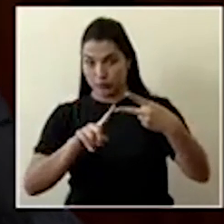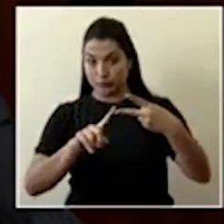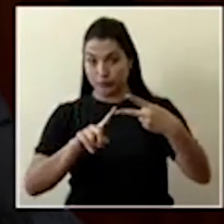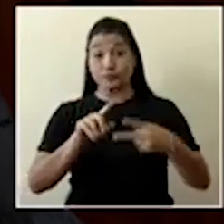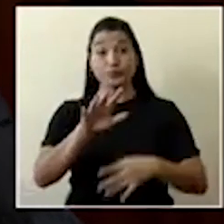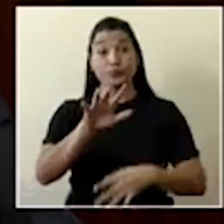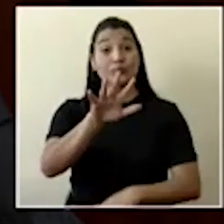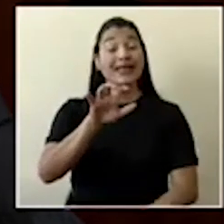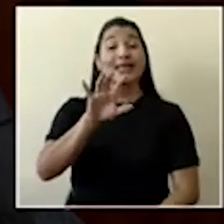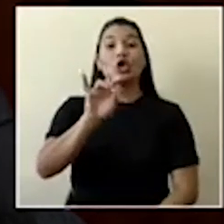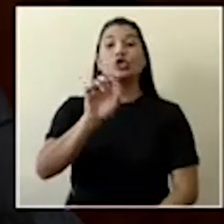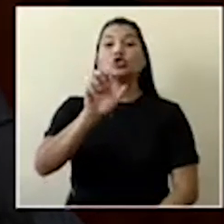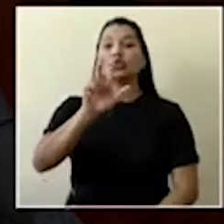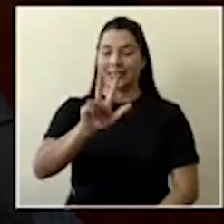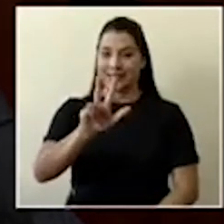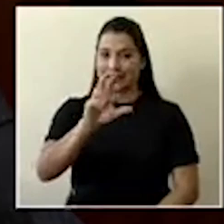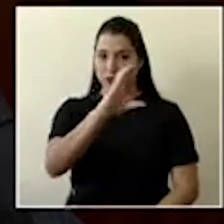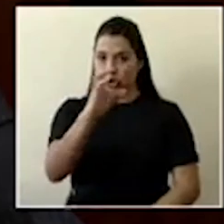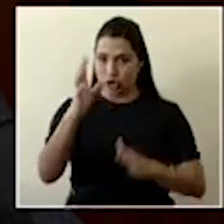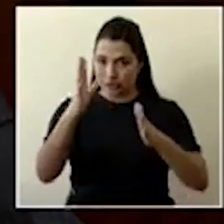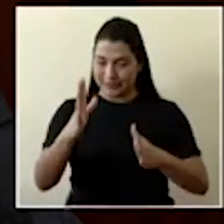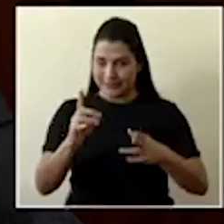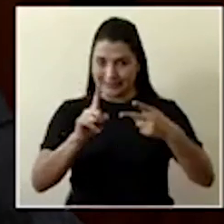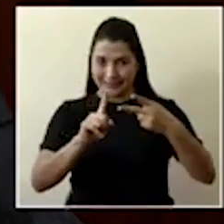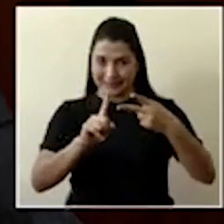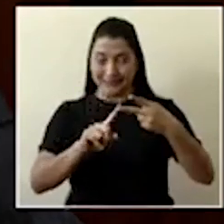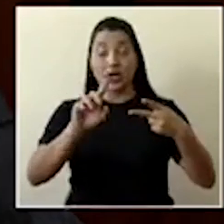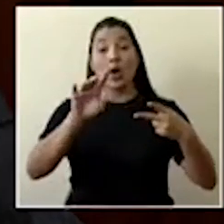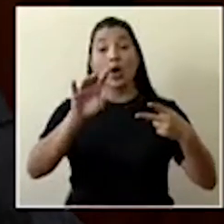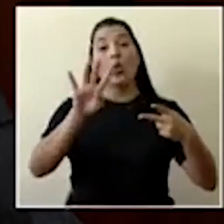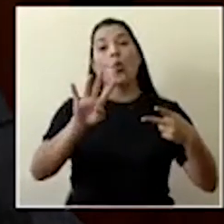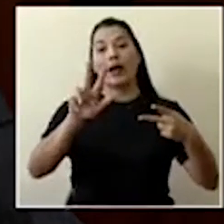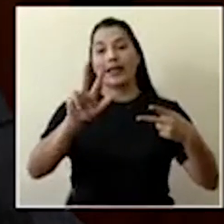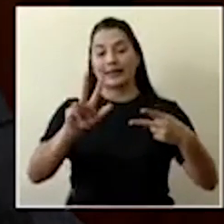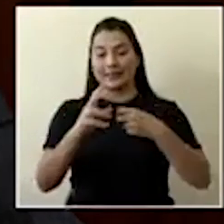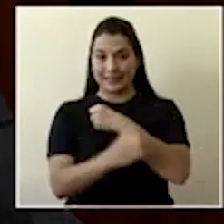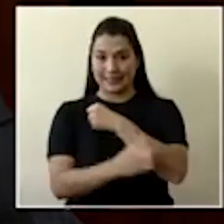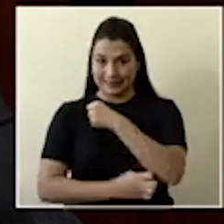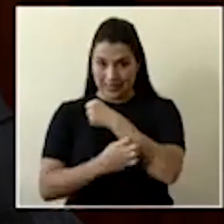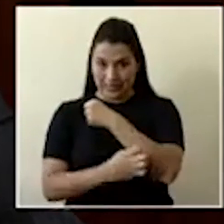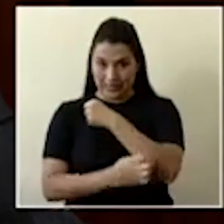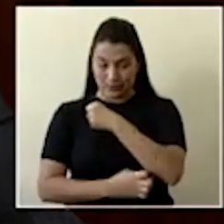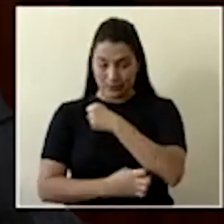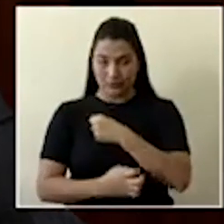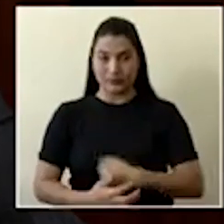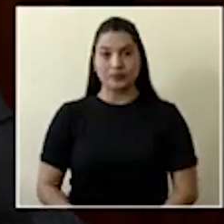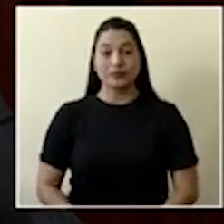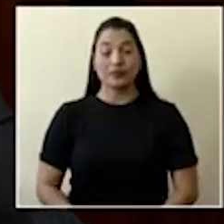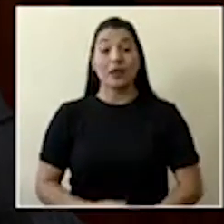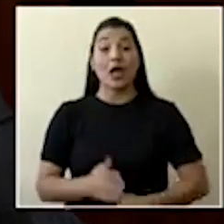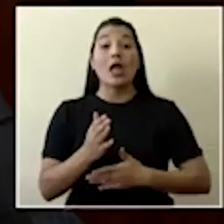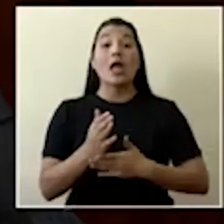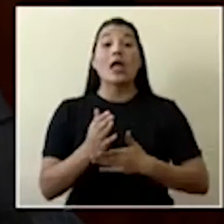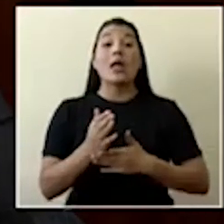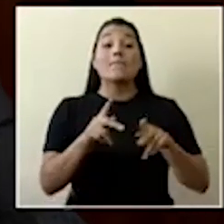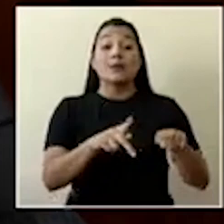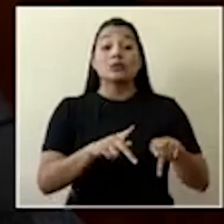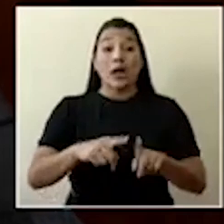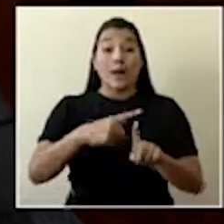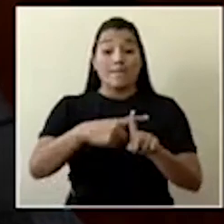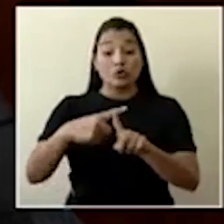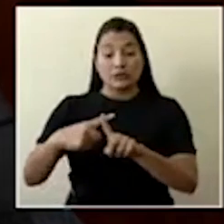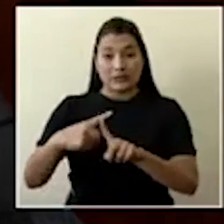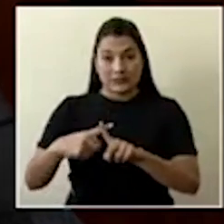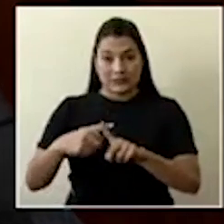583 son costarricenses y tenemos 43 extranjeros. Hay casos positivos en 59